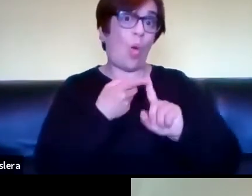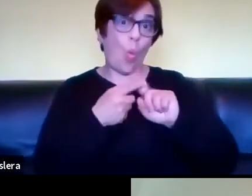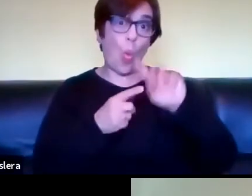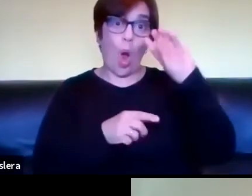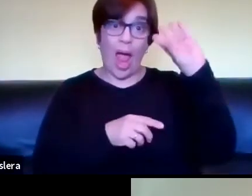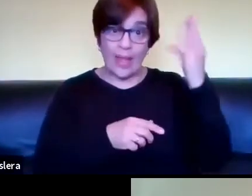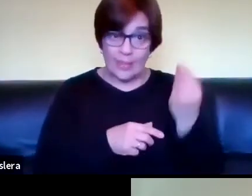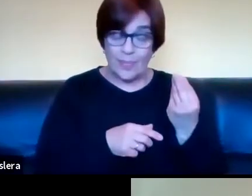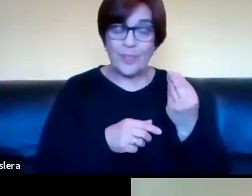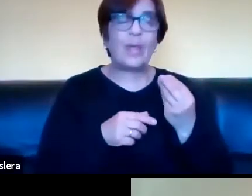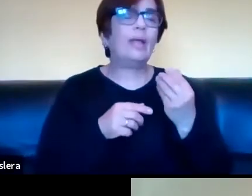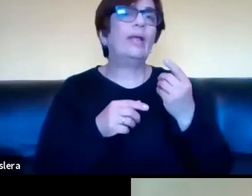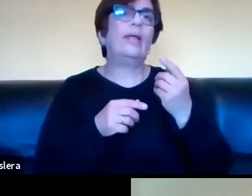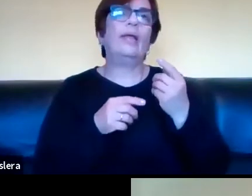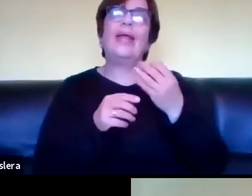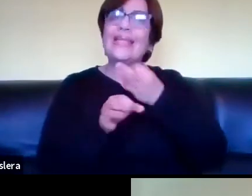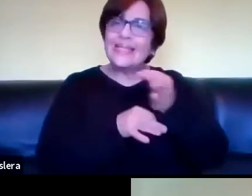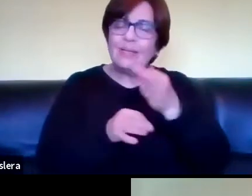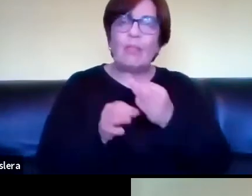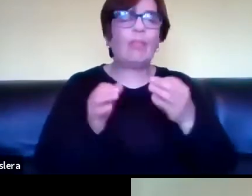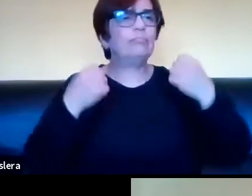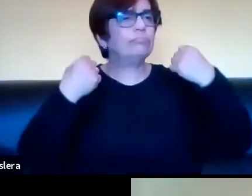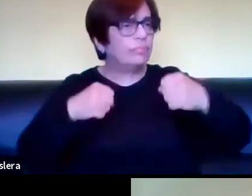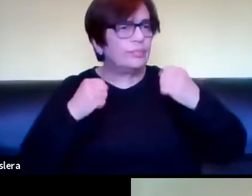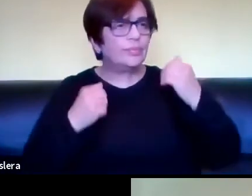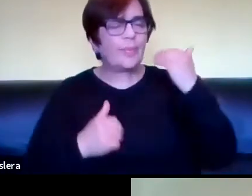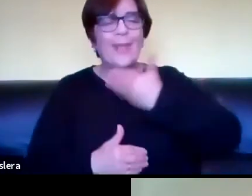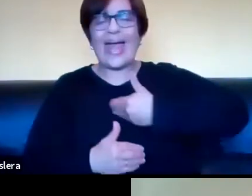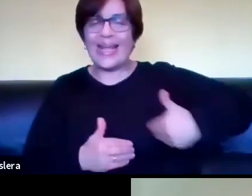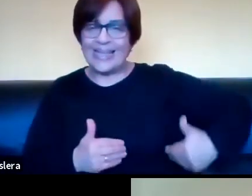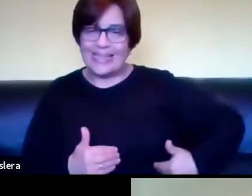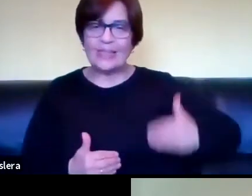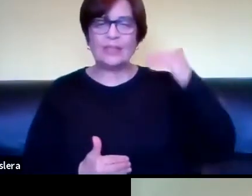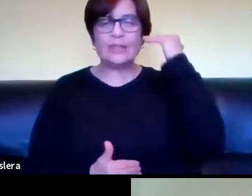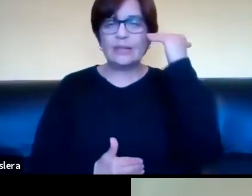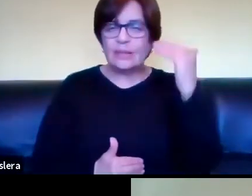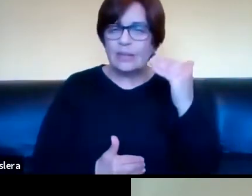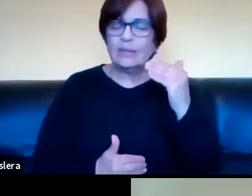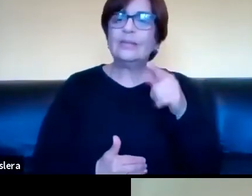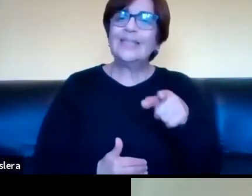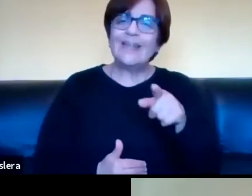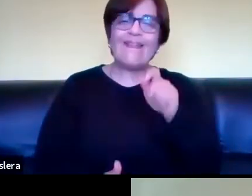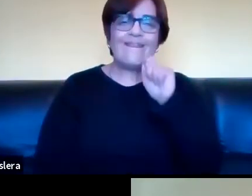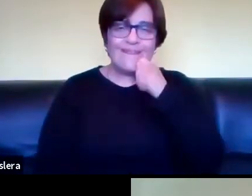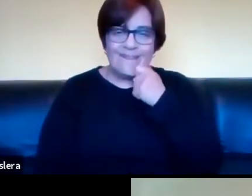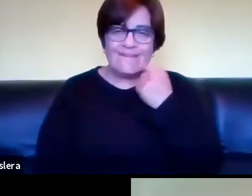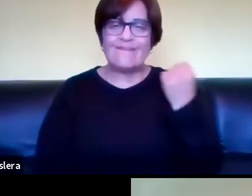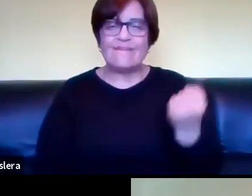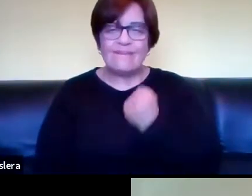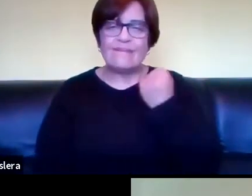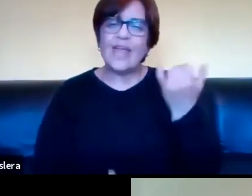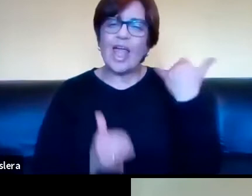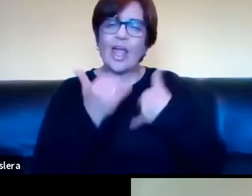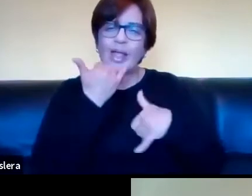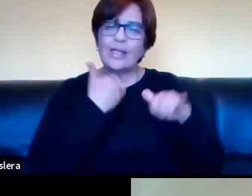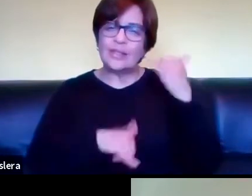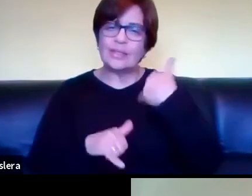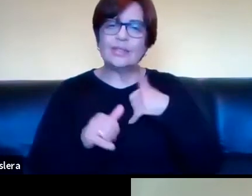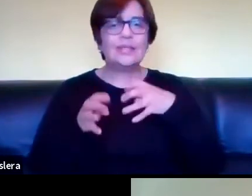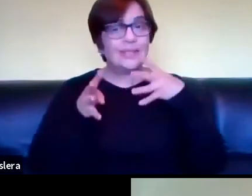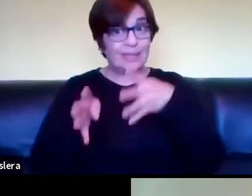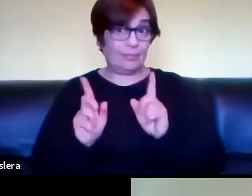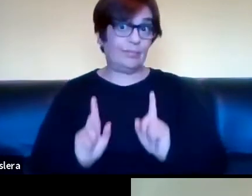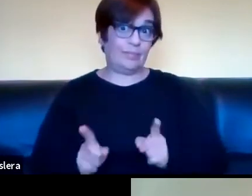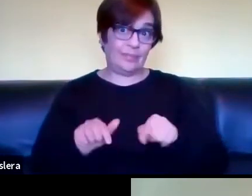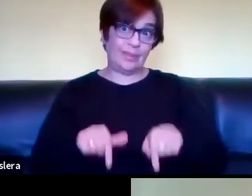en la formación docente y me gustaría un poco que contaras acerca de este desafío porque